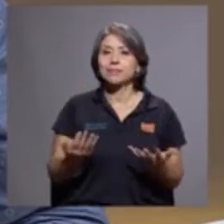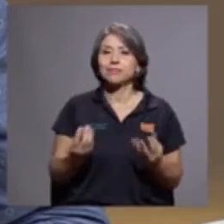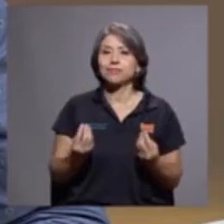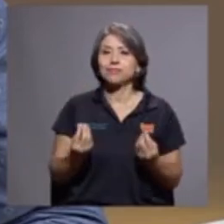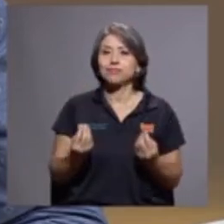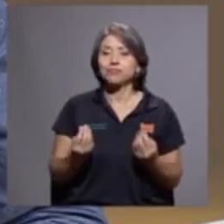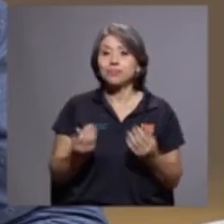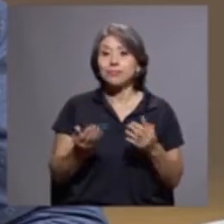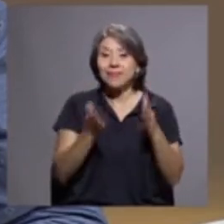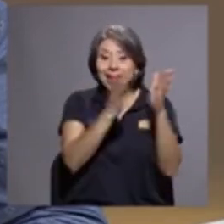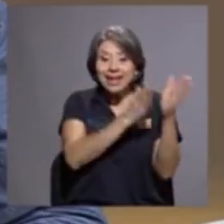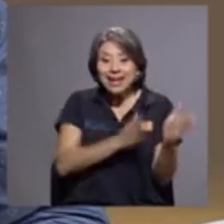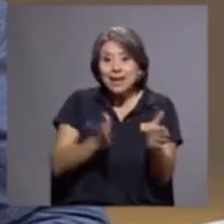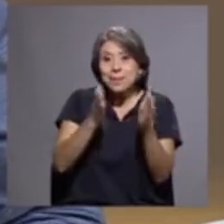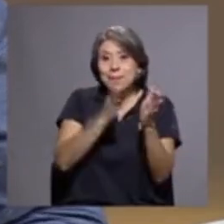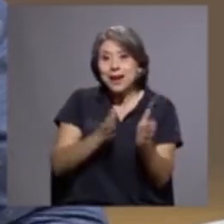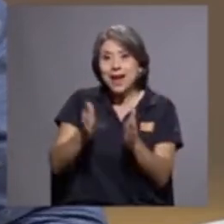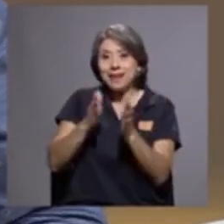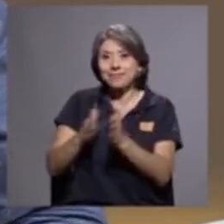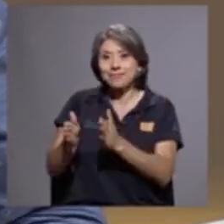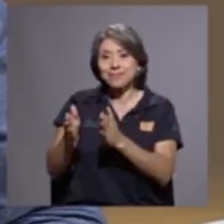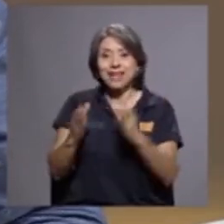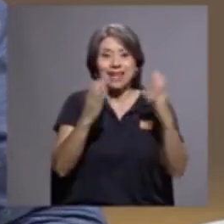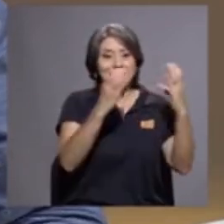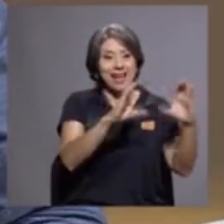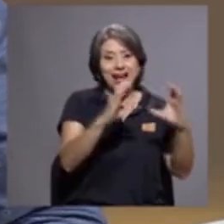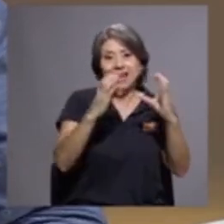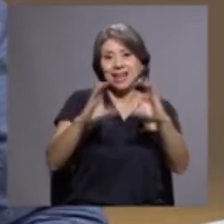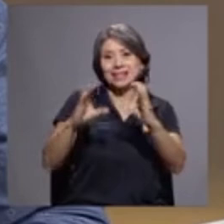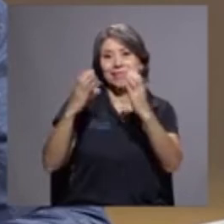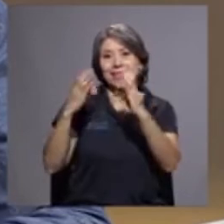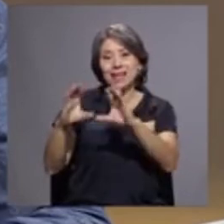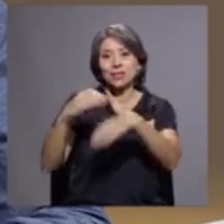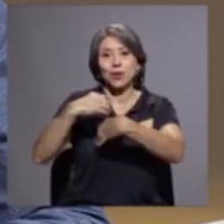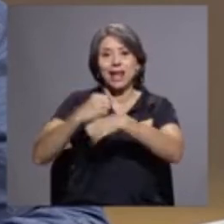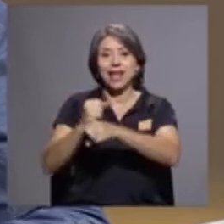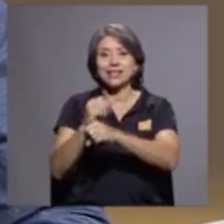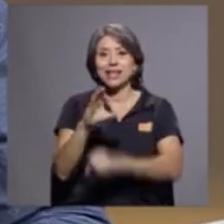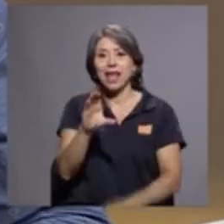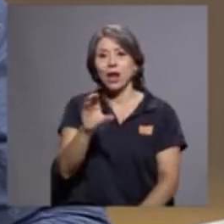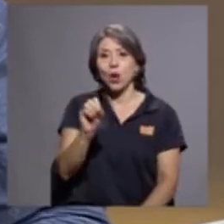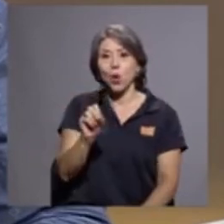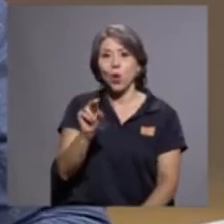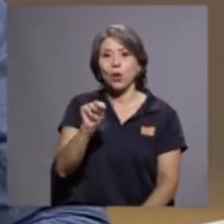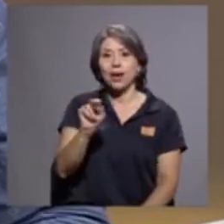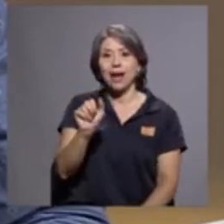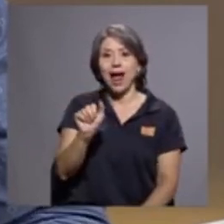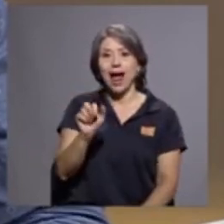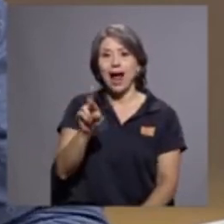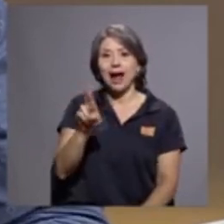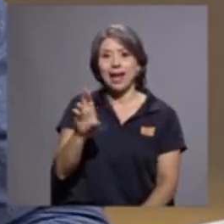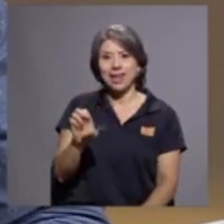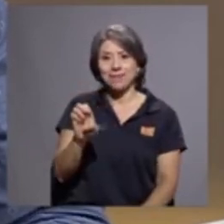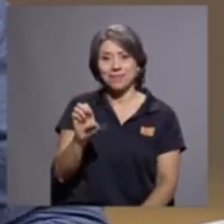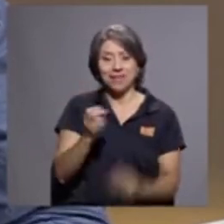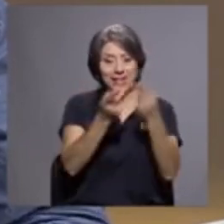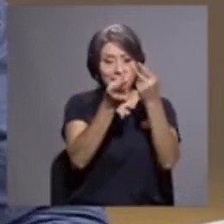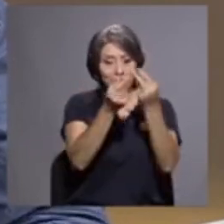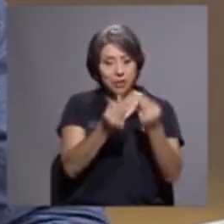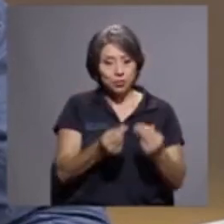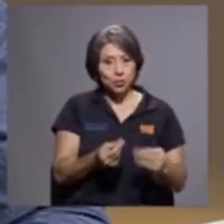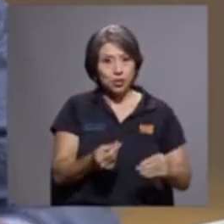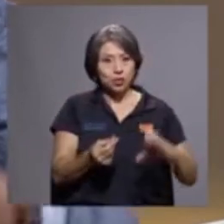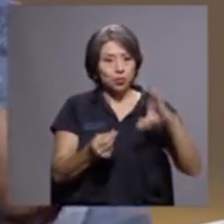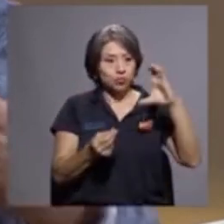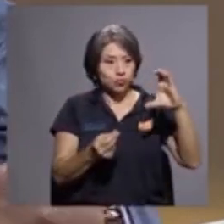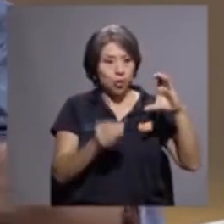plan y la clasificación que hace CONARE de los, del presupuesto, ¿verdad? Ese es un, ese es